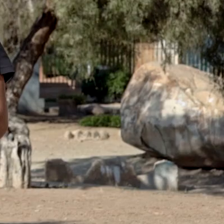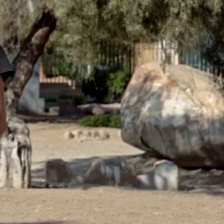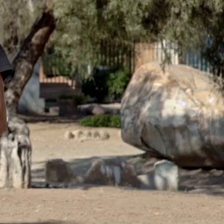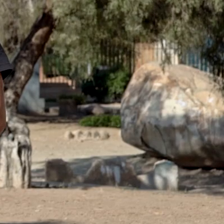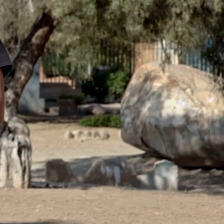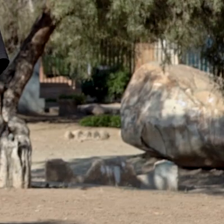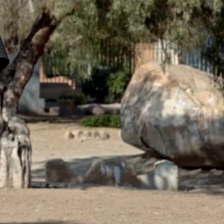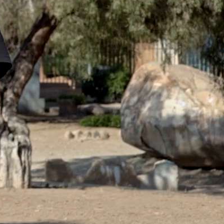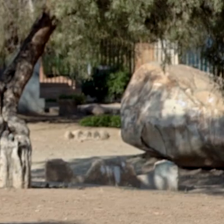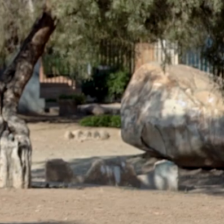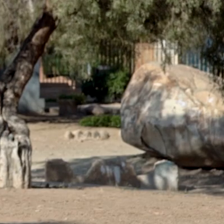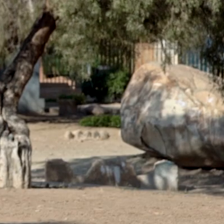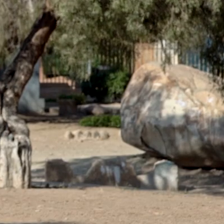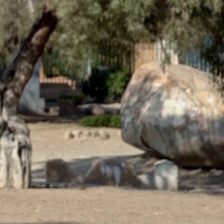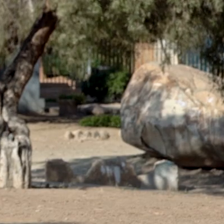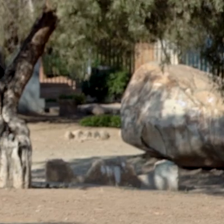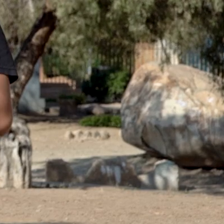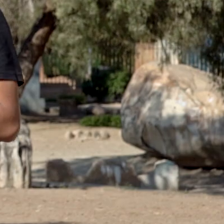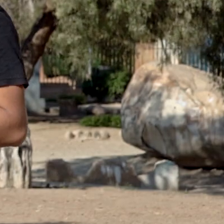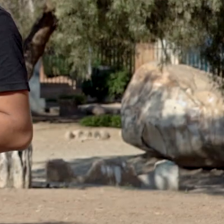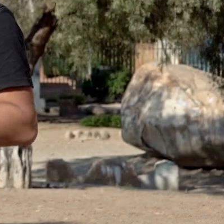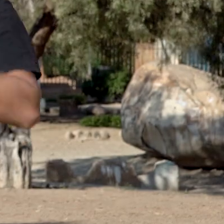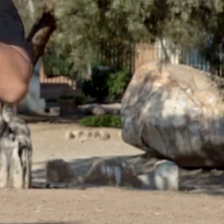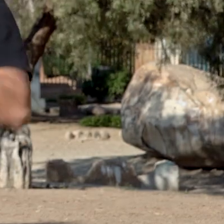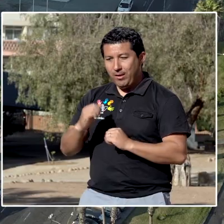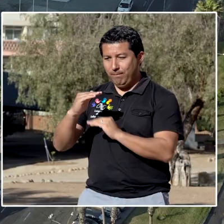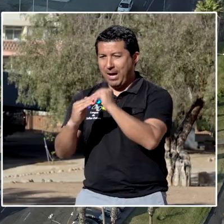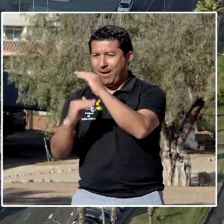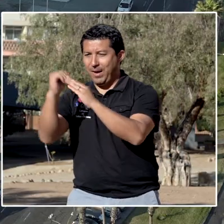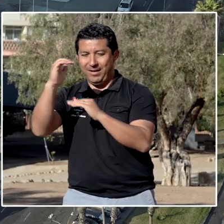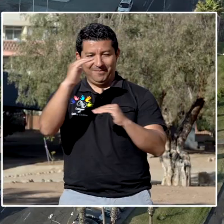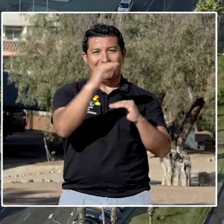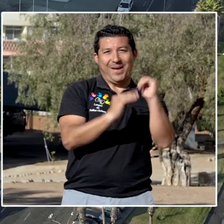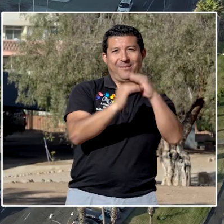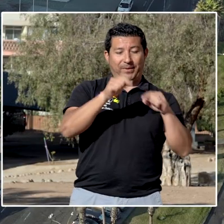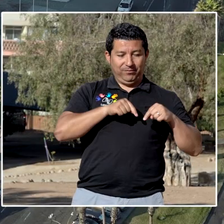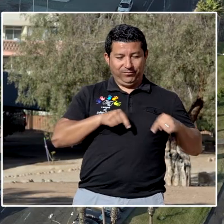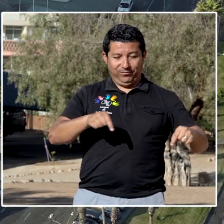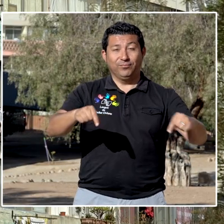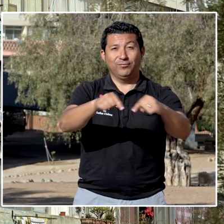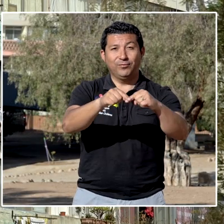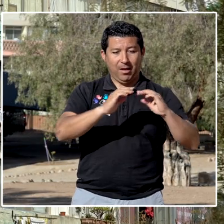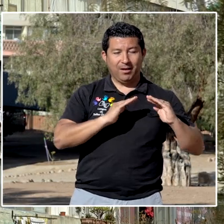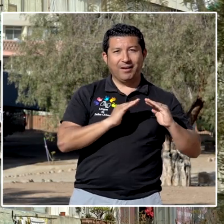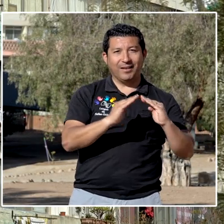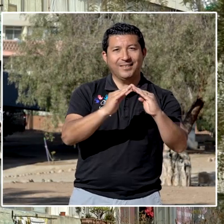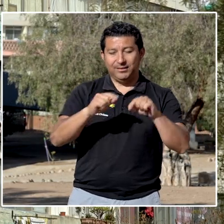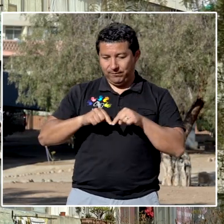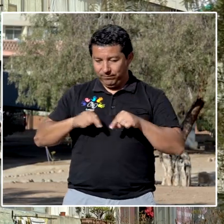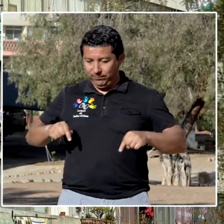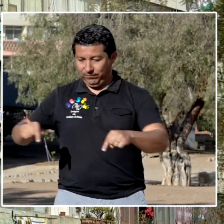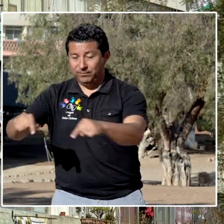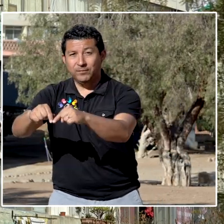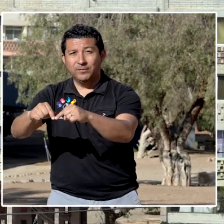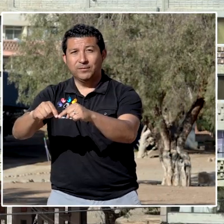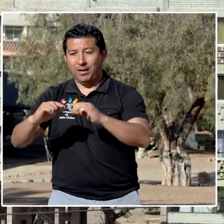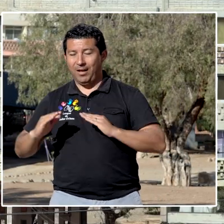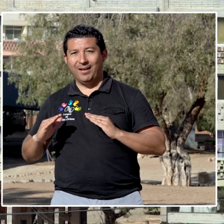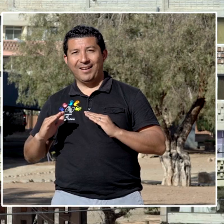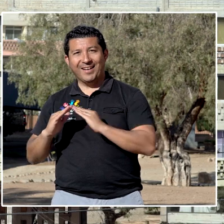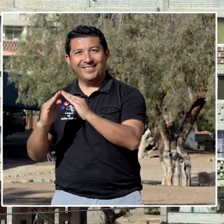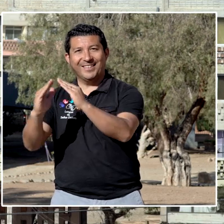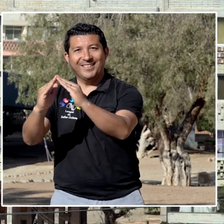En la ciudad de Arica aún es posible apreciar destacados inmuebles y conjuntos habitacionales